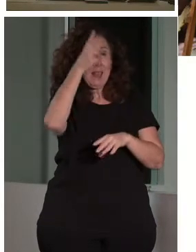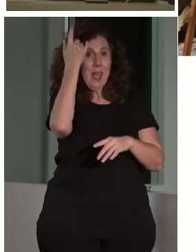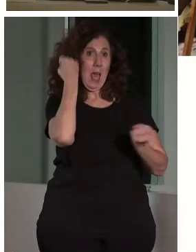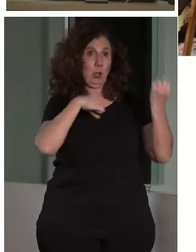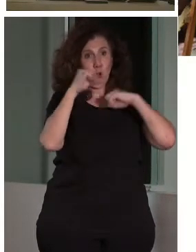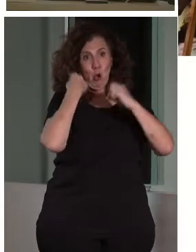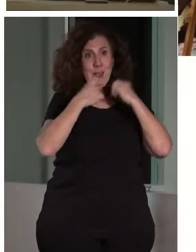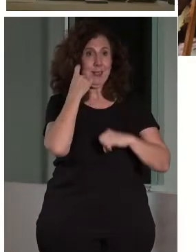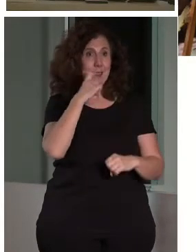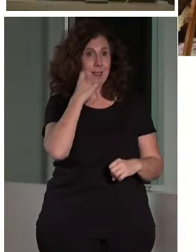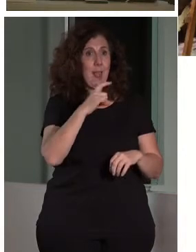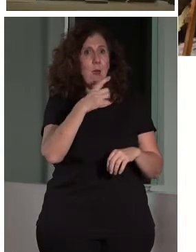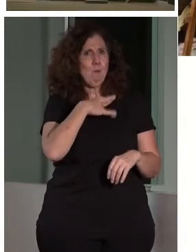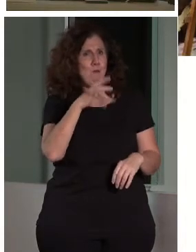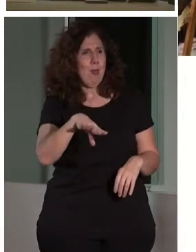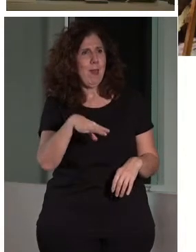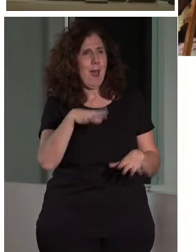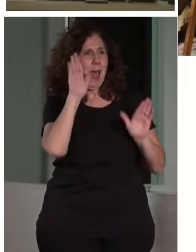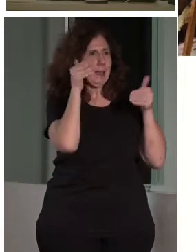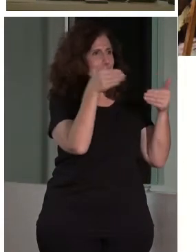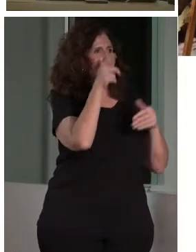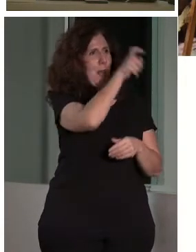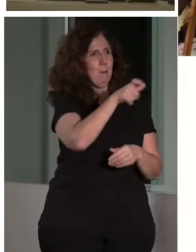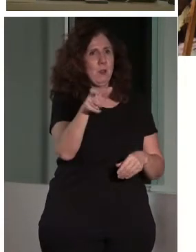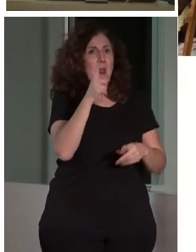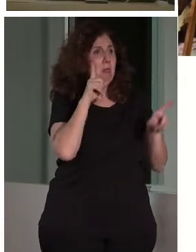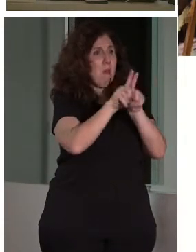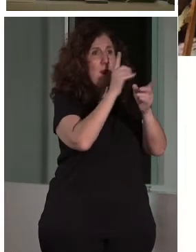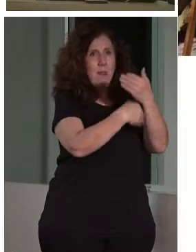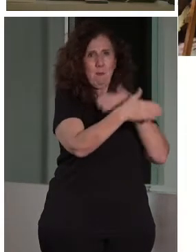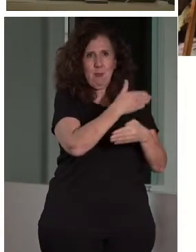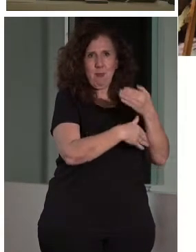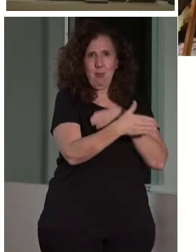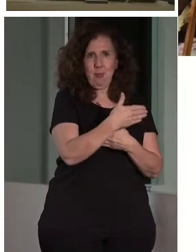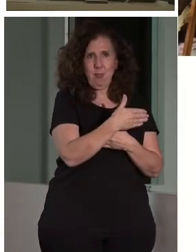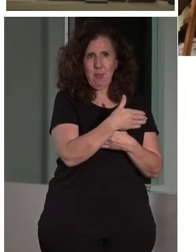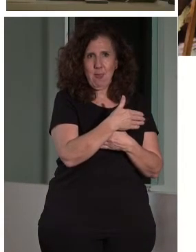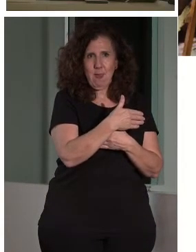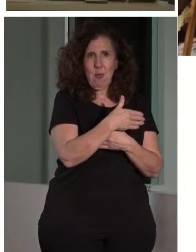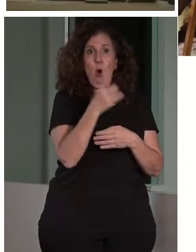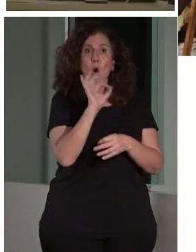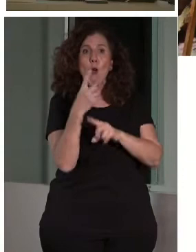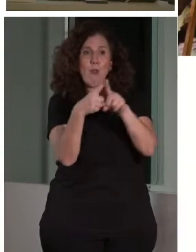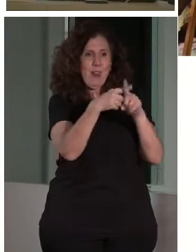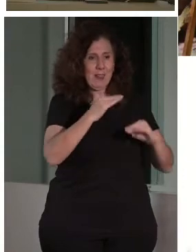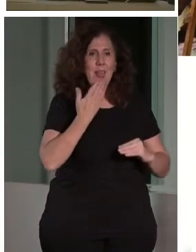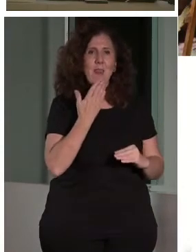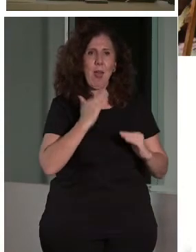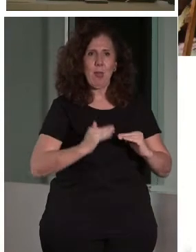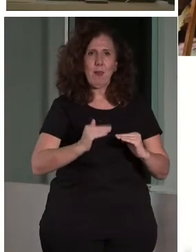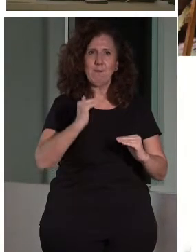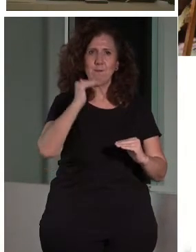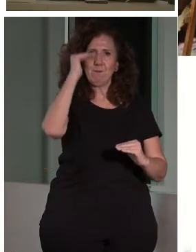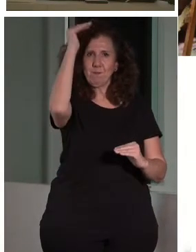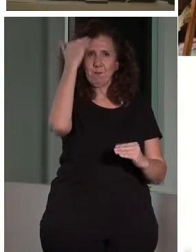absolutamente accesibles. Sean capaces de atender a la gente con cualquier tipo de discapacidad, por ejemplo, o de diferentes edades. Esto es una